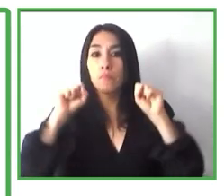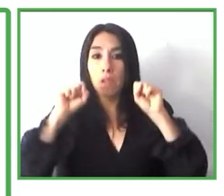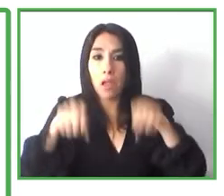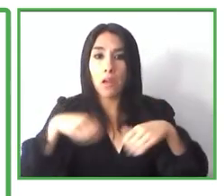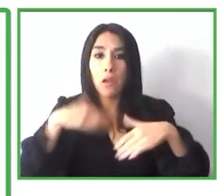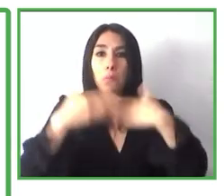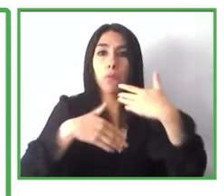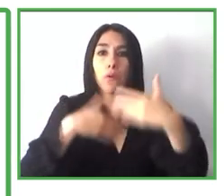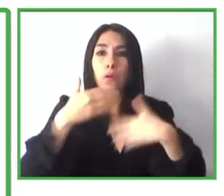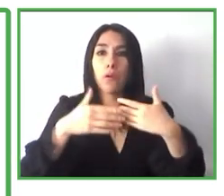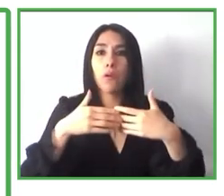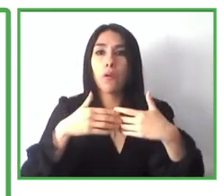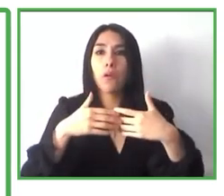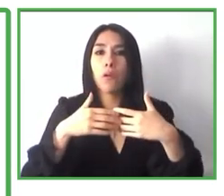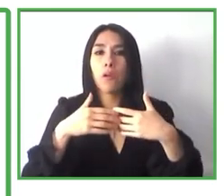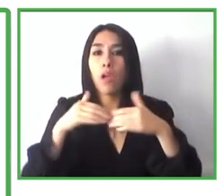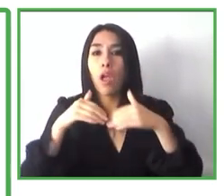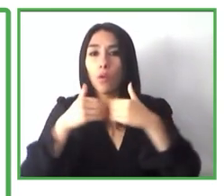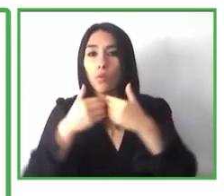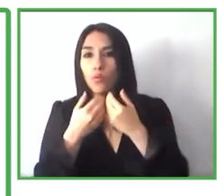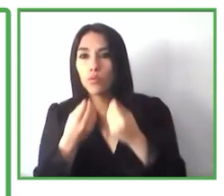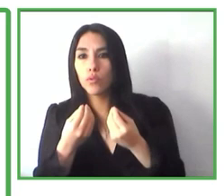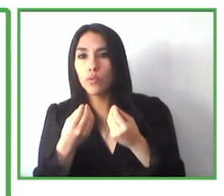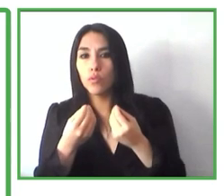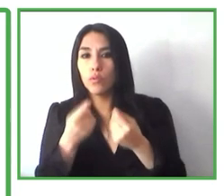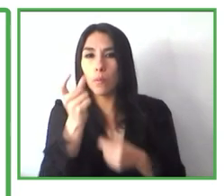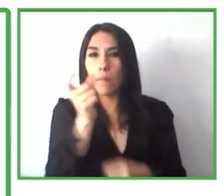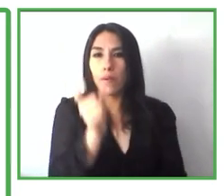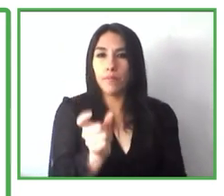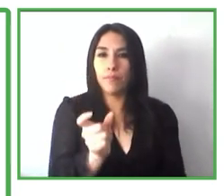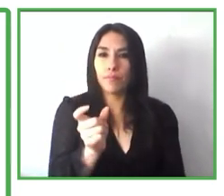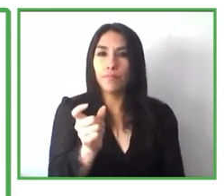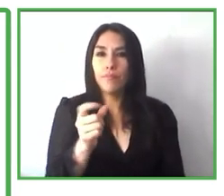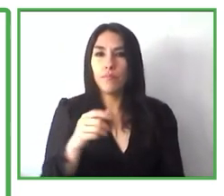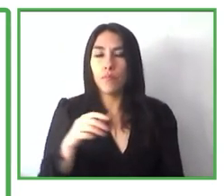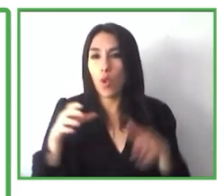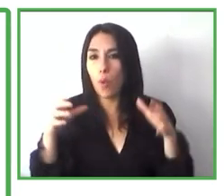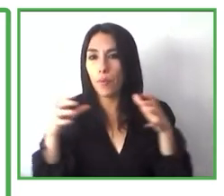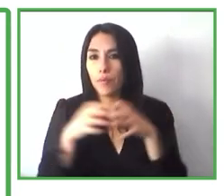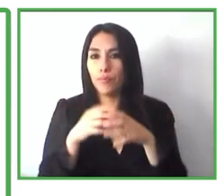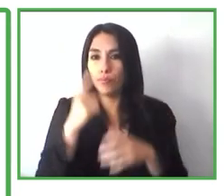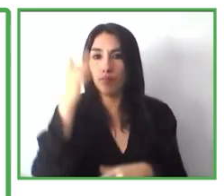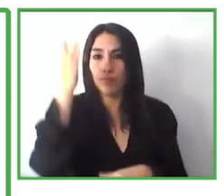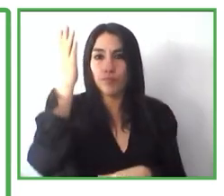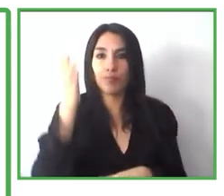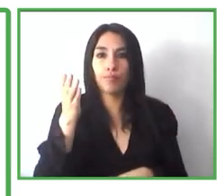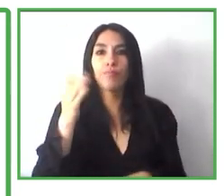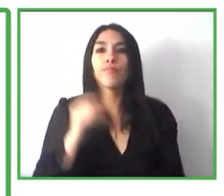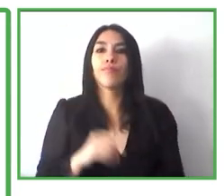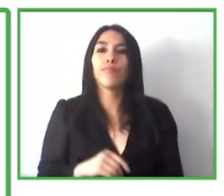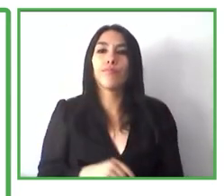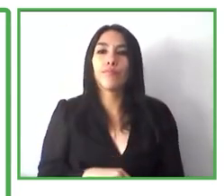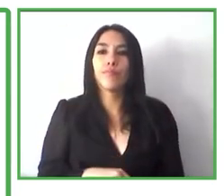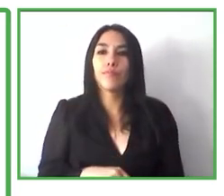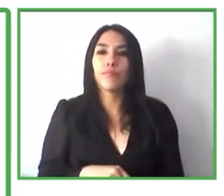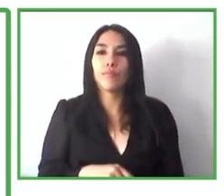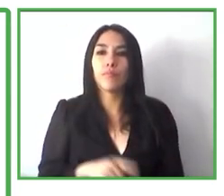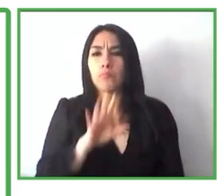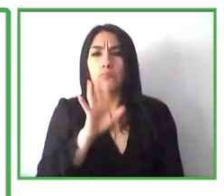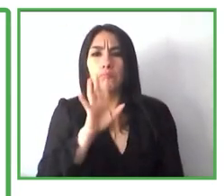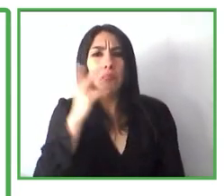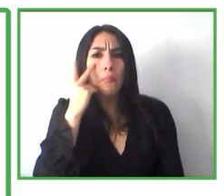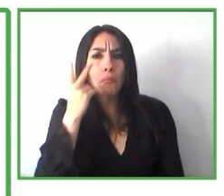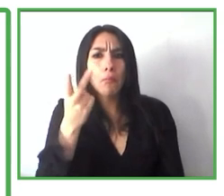persona y qué tipo de habilidades y aptitudes tiene. No vemos los clientes en grupos, sino en